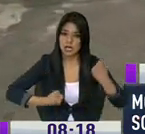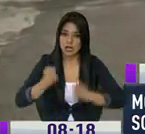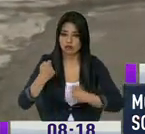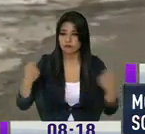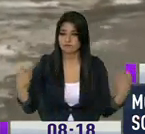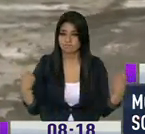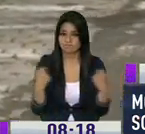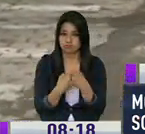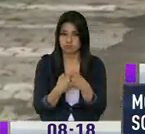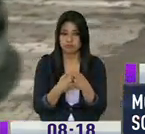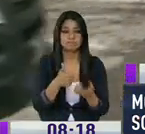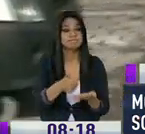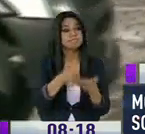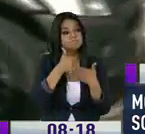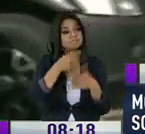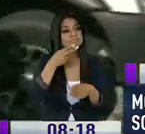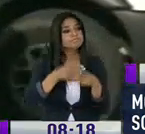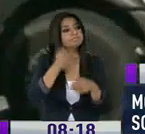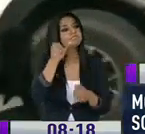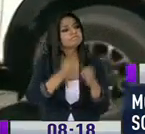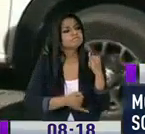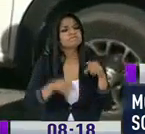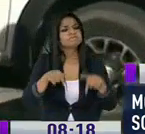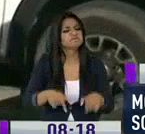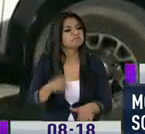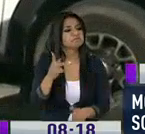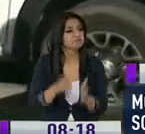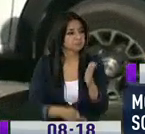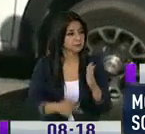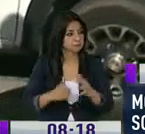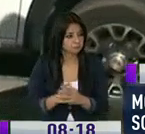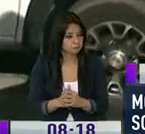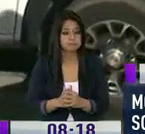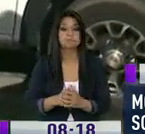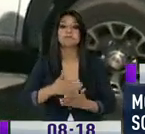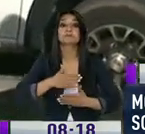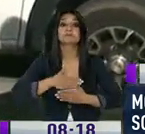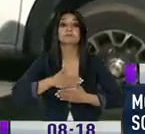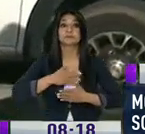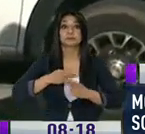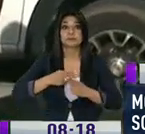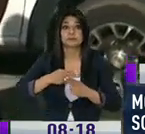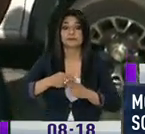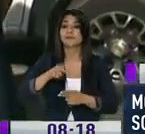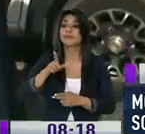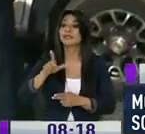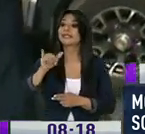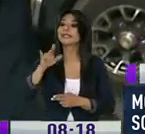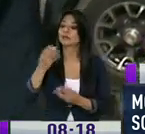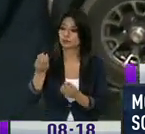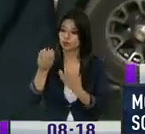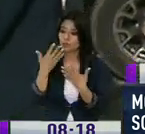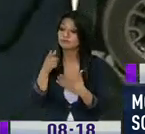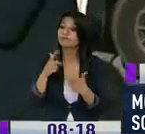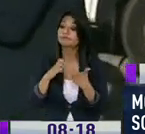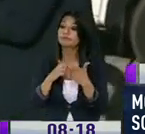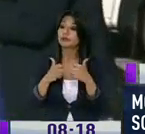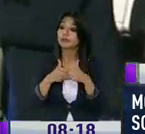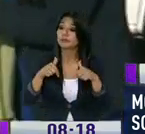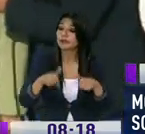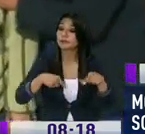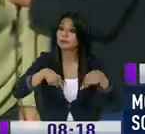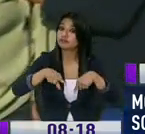ayúdeme con su nombre y apellido. ¿Qué es lo que ocurre aquí? Leida Capa. Cuéntame entonces, ¿ustedes tienen un problema con la